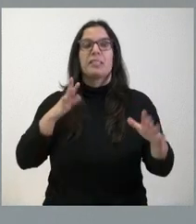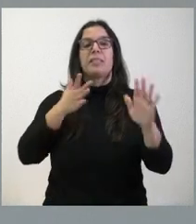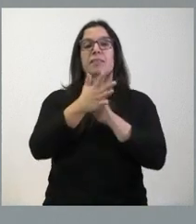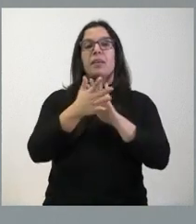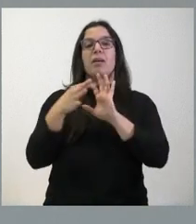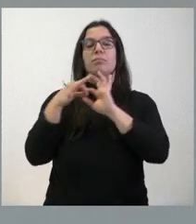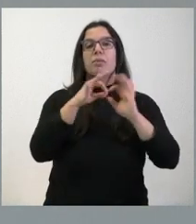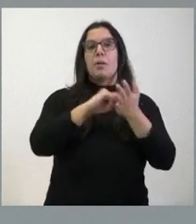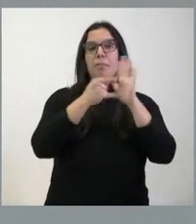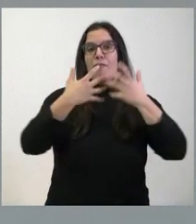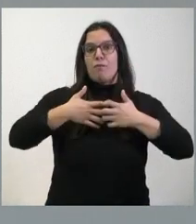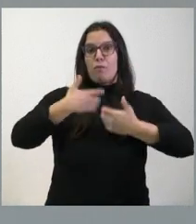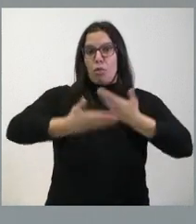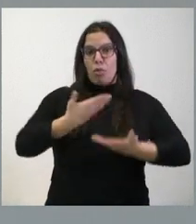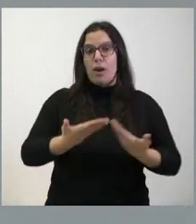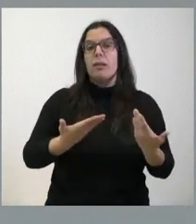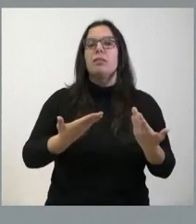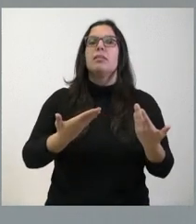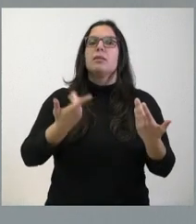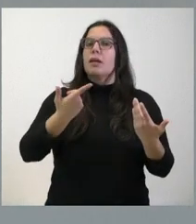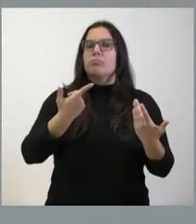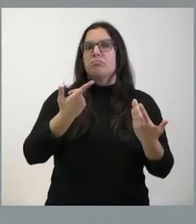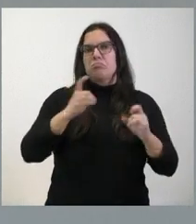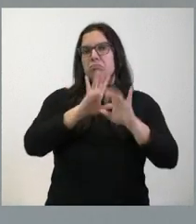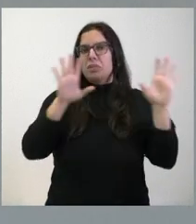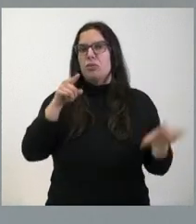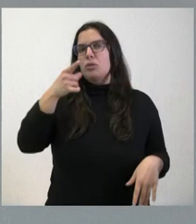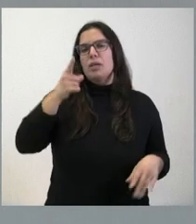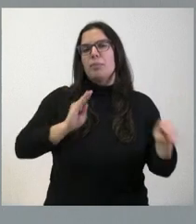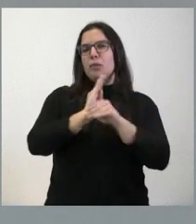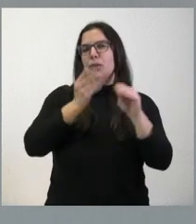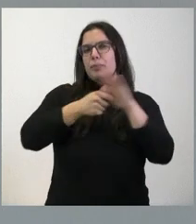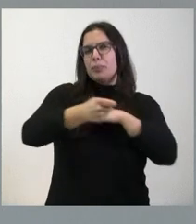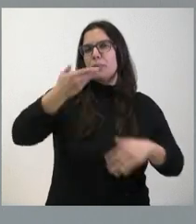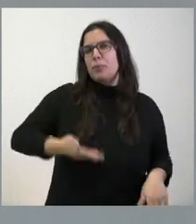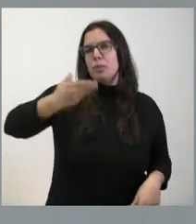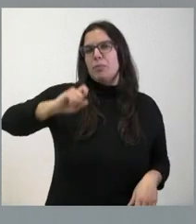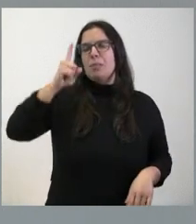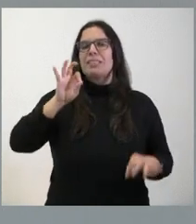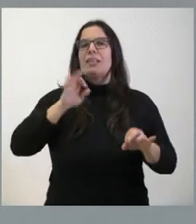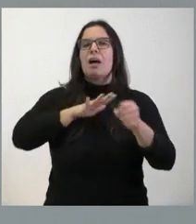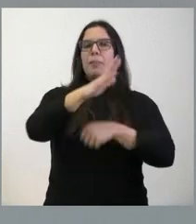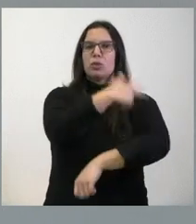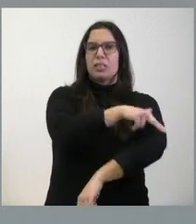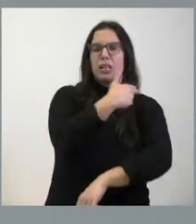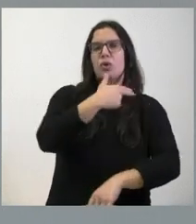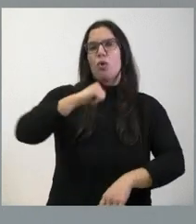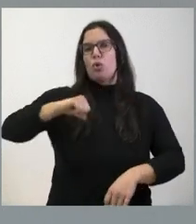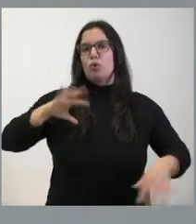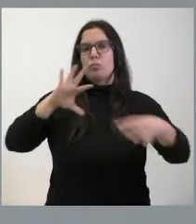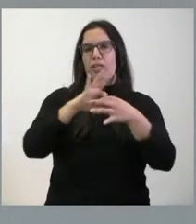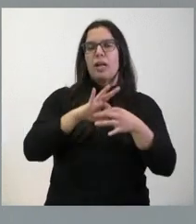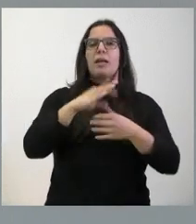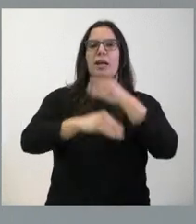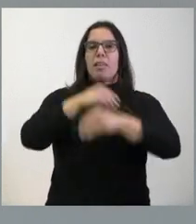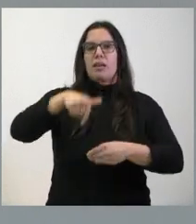funcional y es, sin lugar a dudas, una de las más importantes inversiones en el ámbito sanitario y hospitalario que va a enfrentar nuestra comunidad